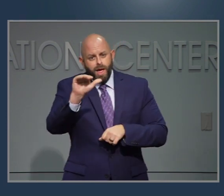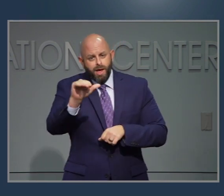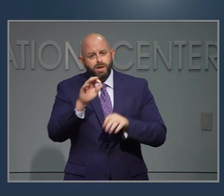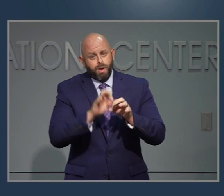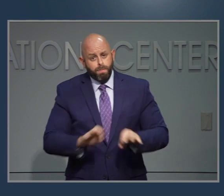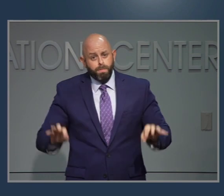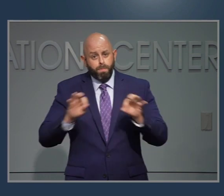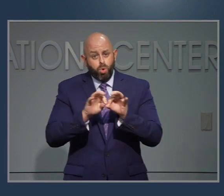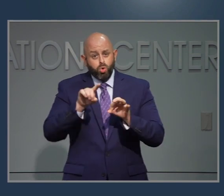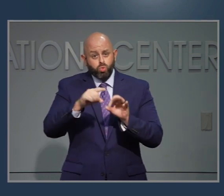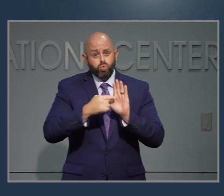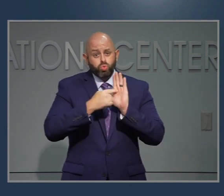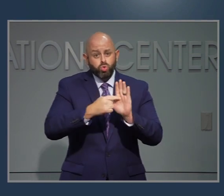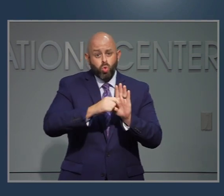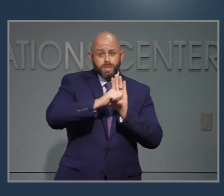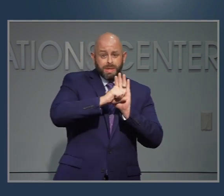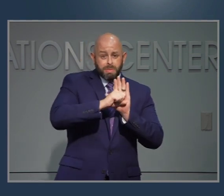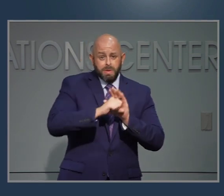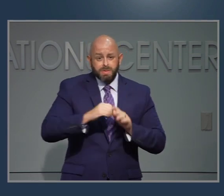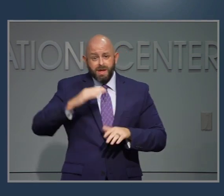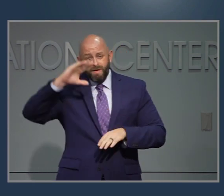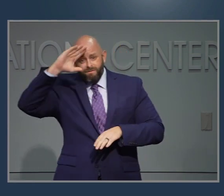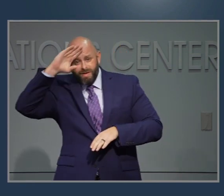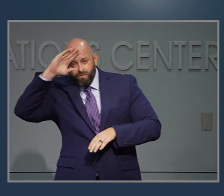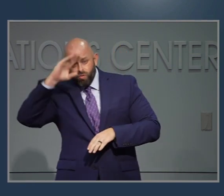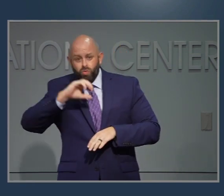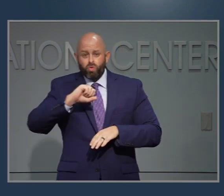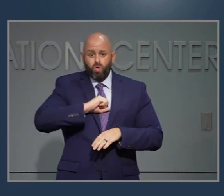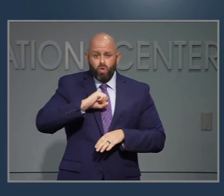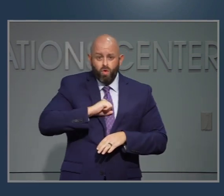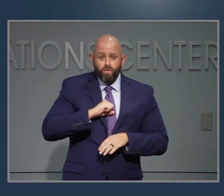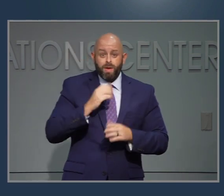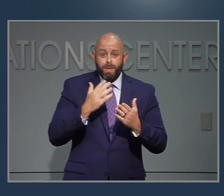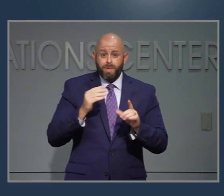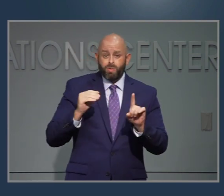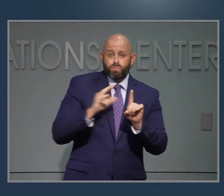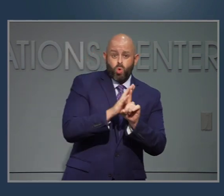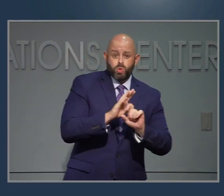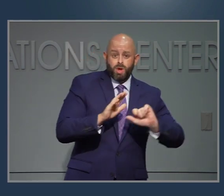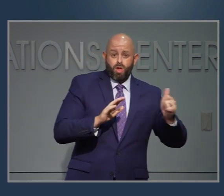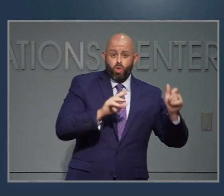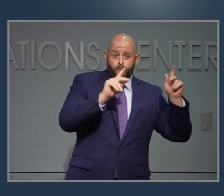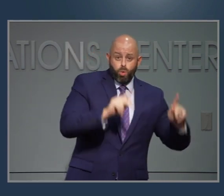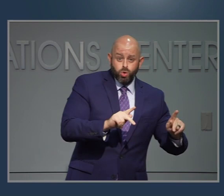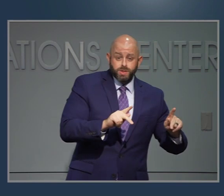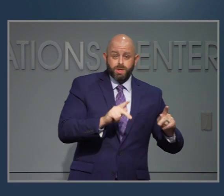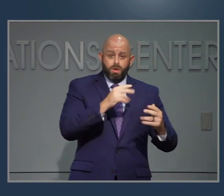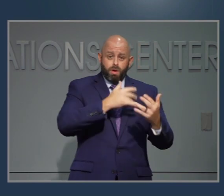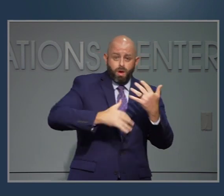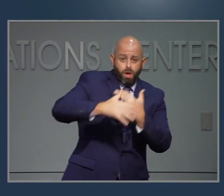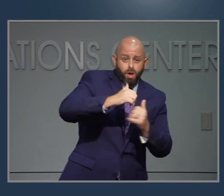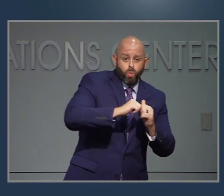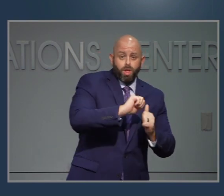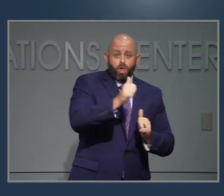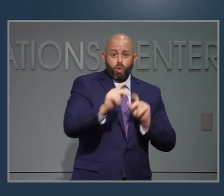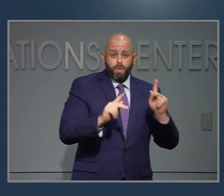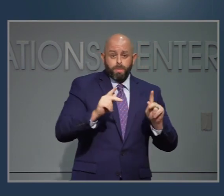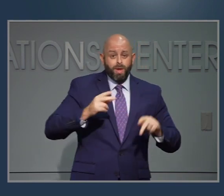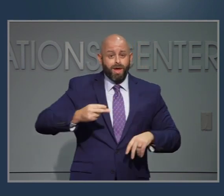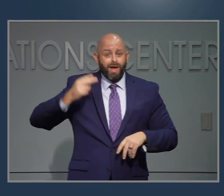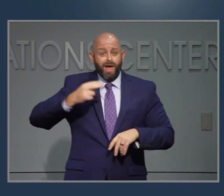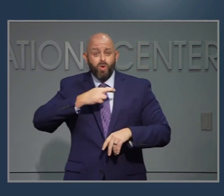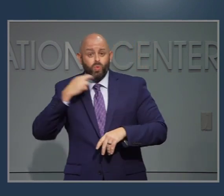Quiero recordarles la importancia de hacerse una prueba si tiene los síntomas de Kikaudri diecinueve, si está, ha estado